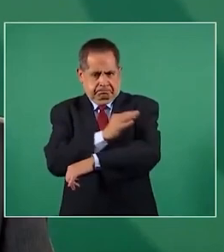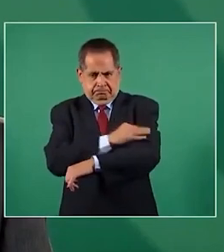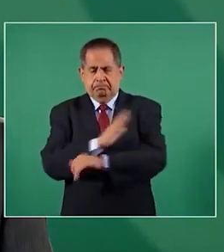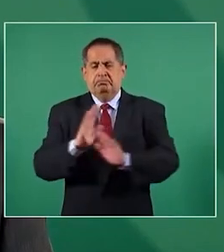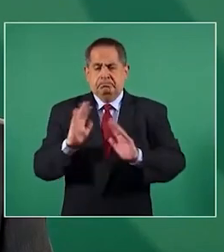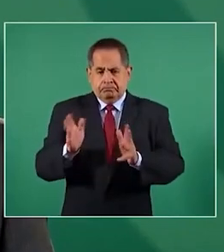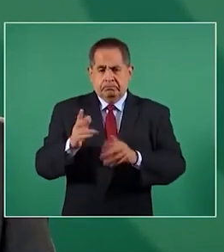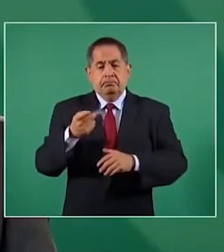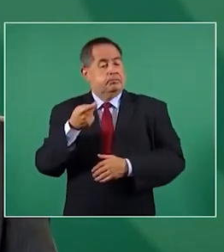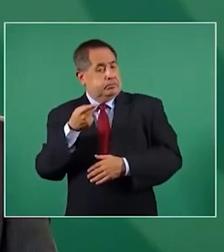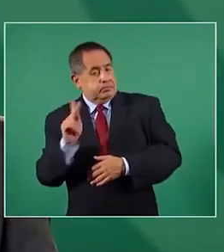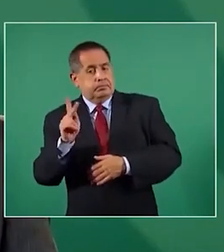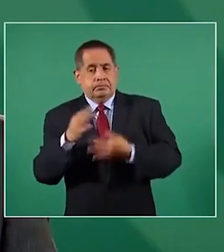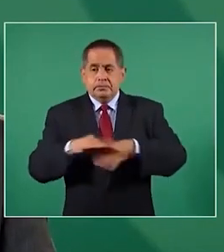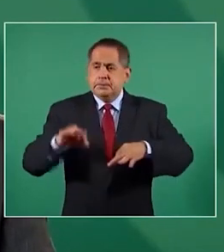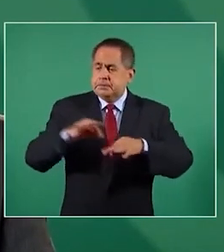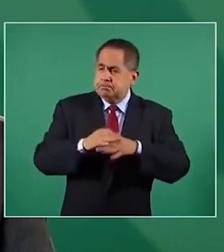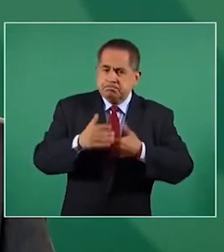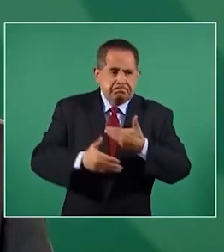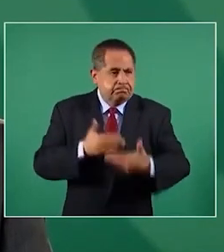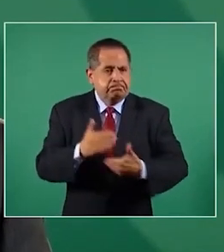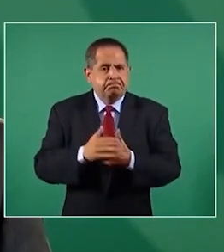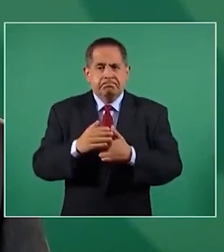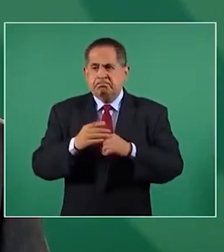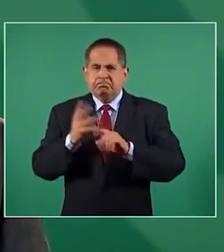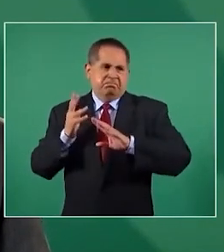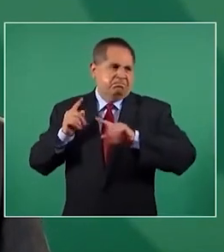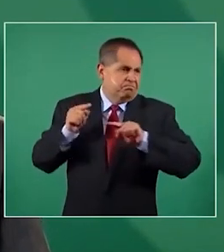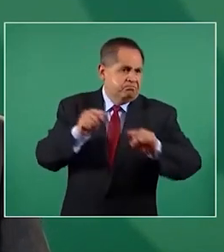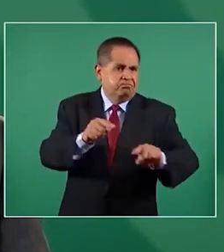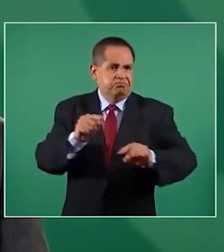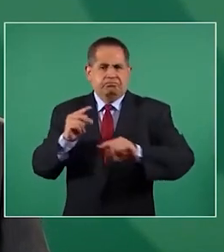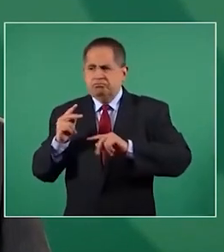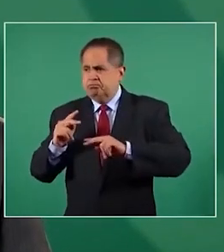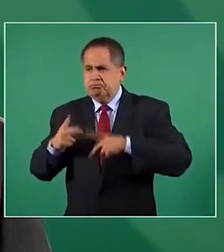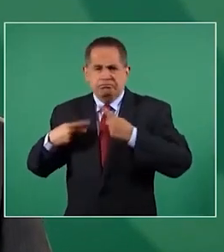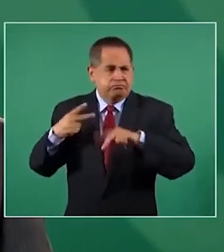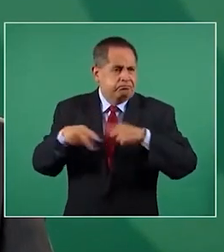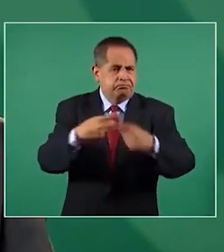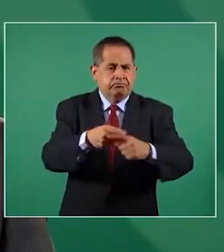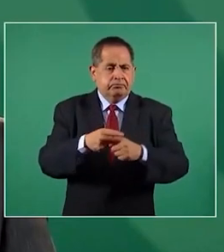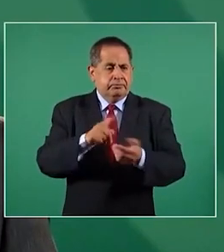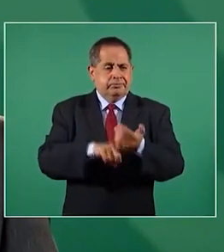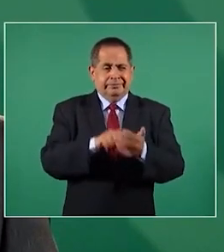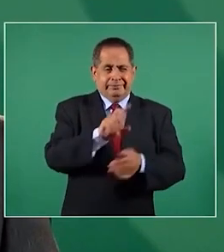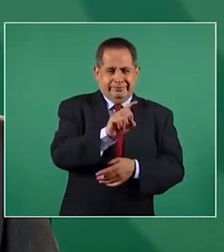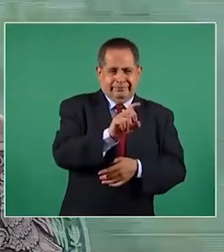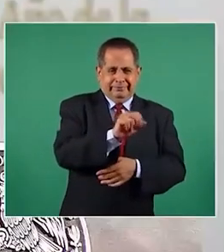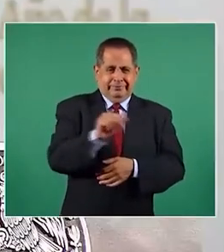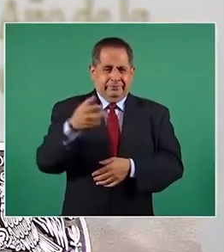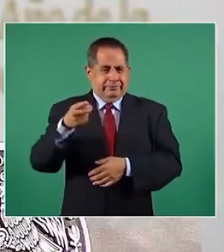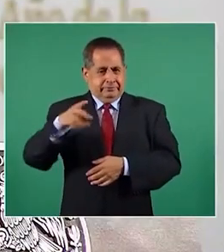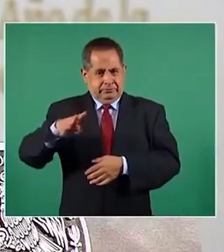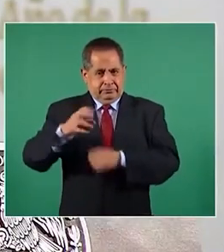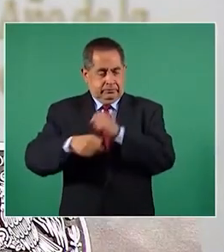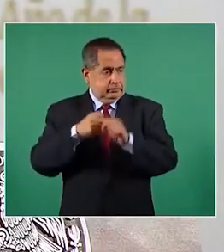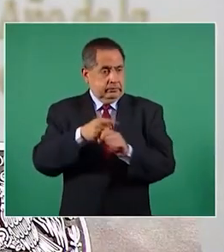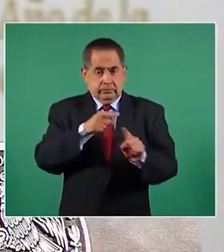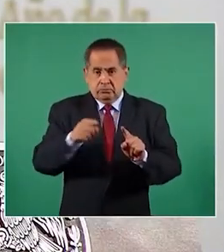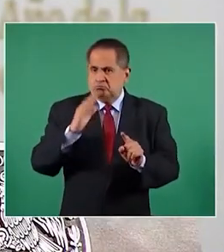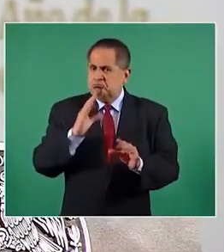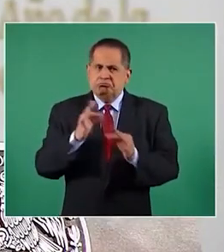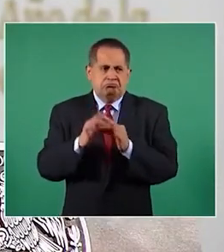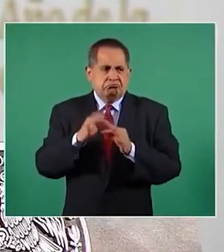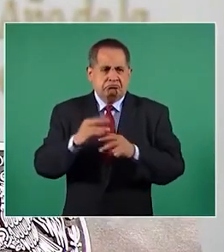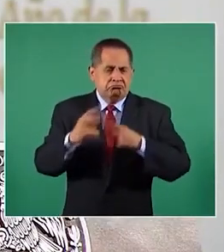importante que con el entusiasmo con el que han acudido las personas de 30 a 39 años y de